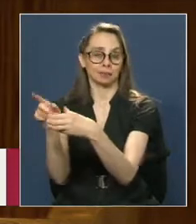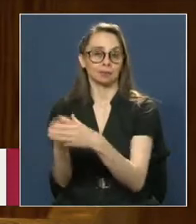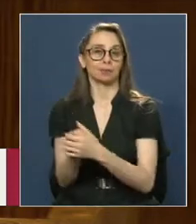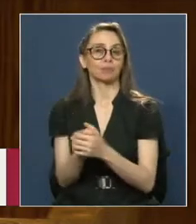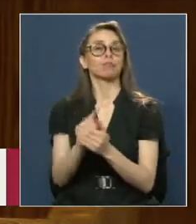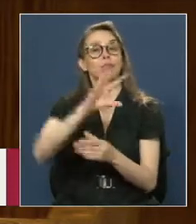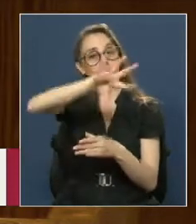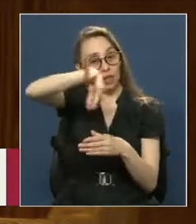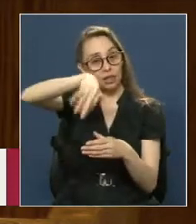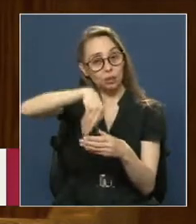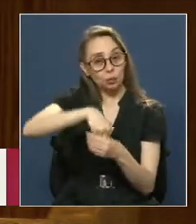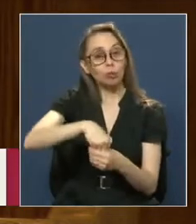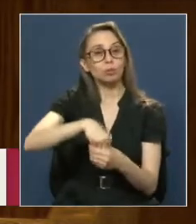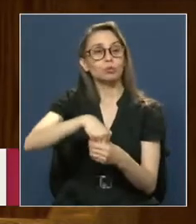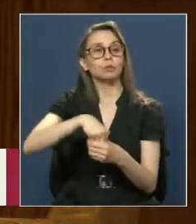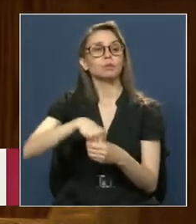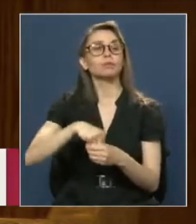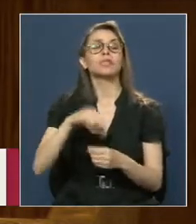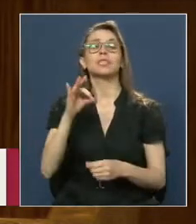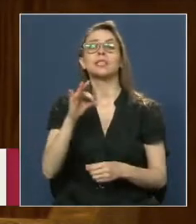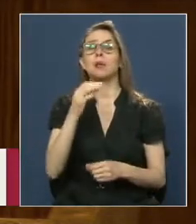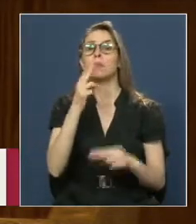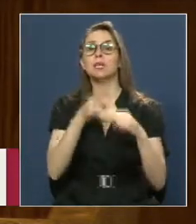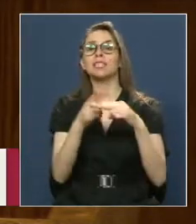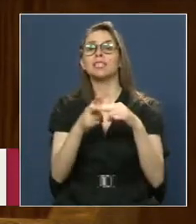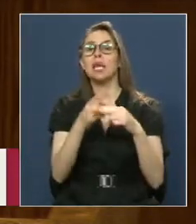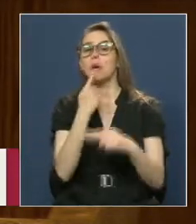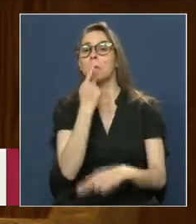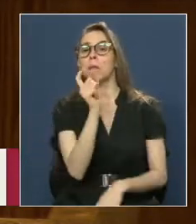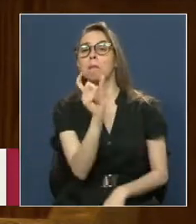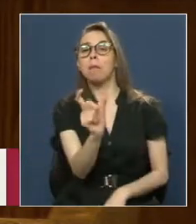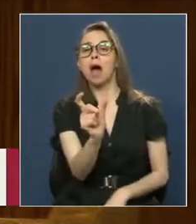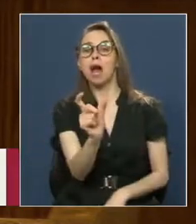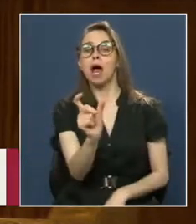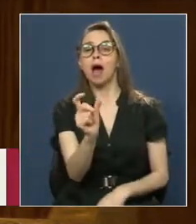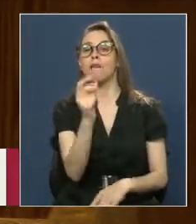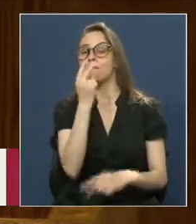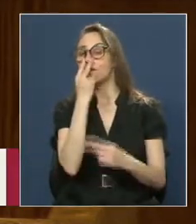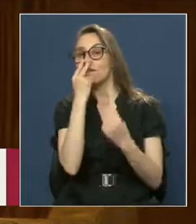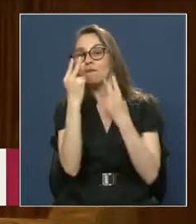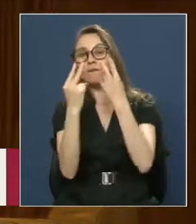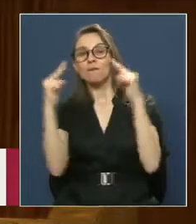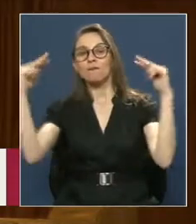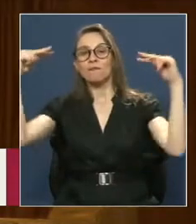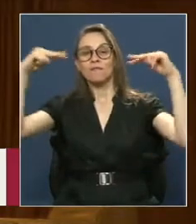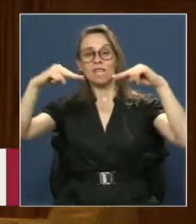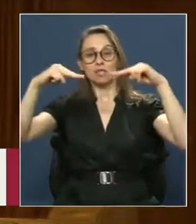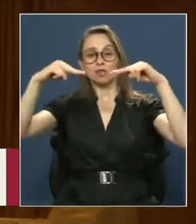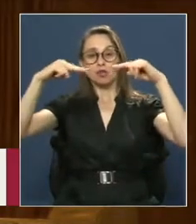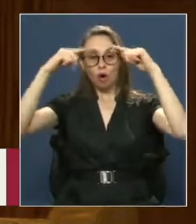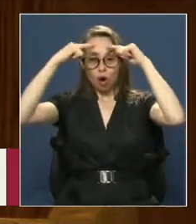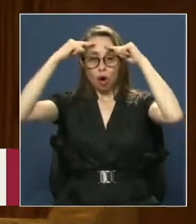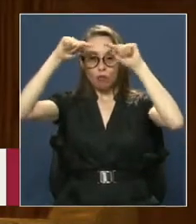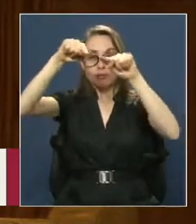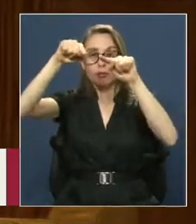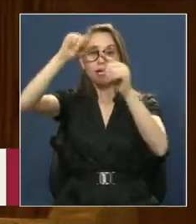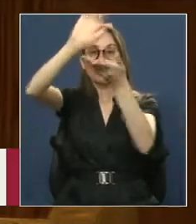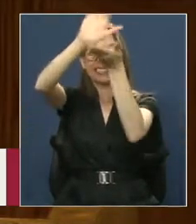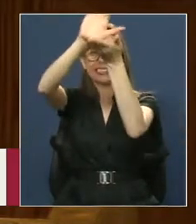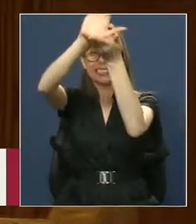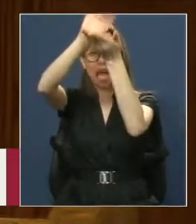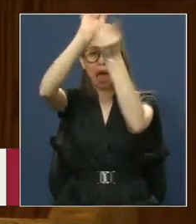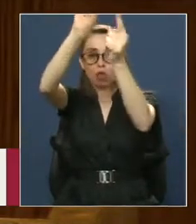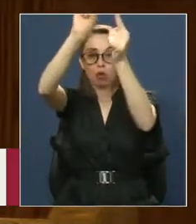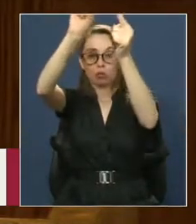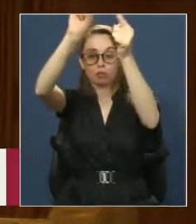El tener lo que suele denominarse Una visión de Estado Por sobre las